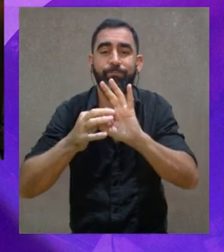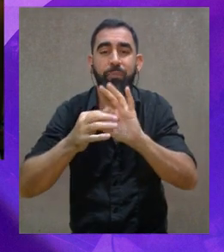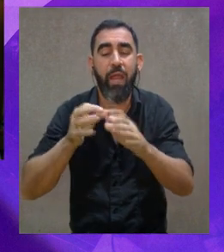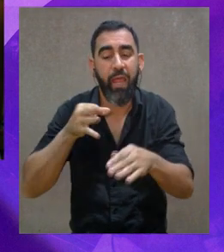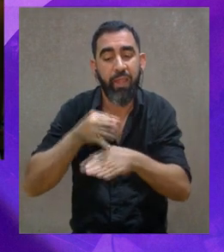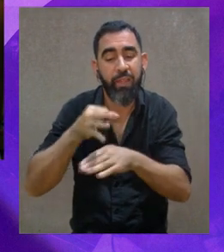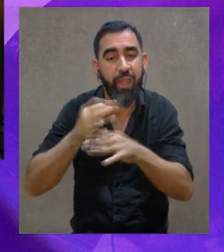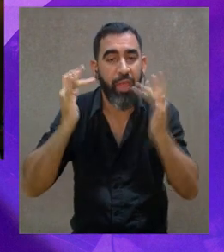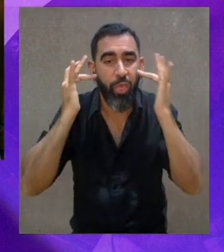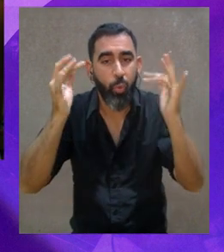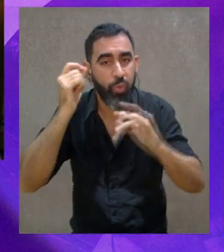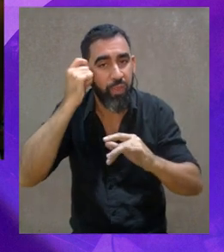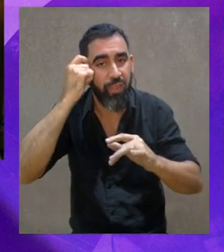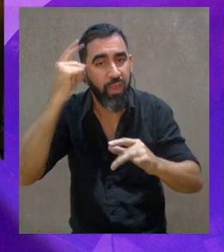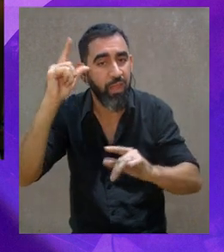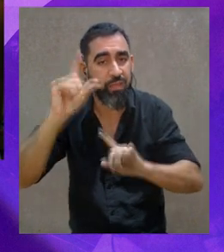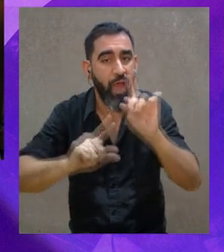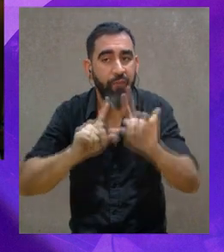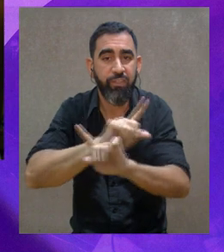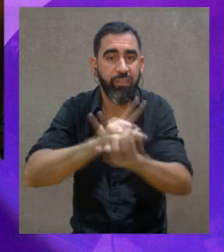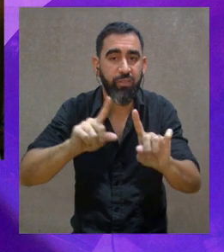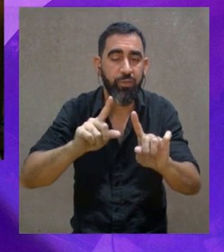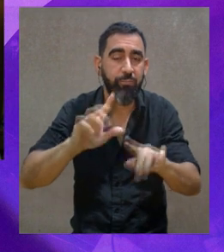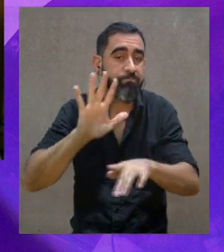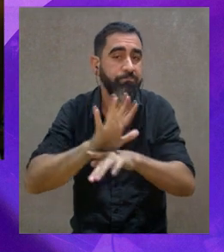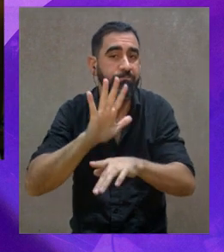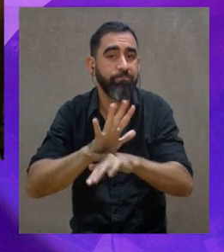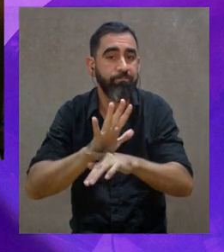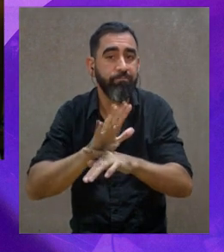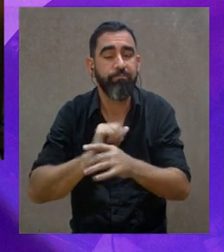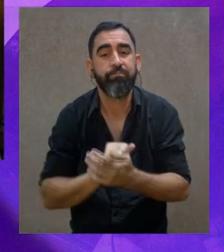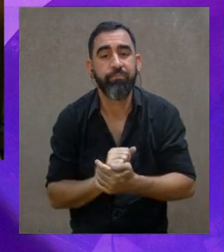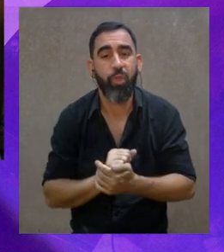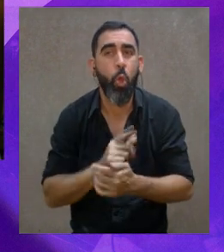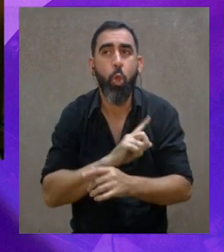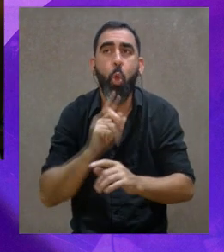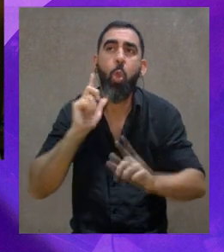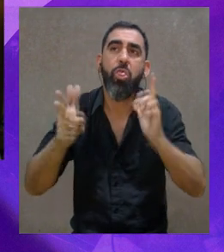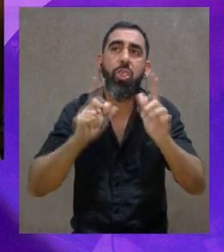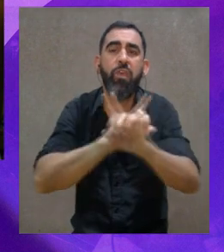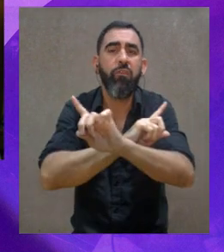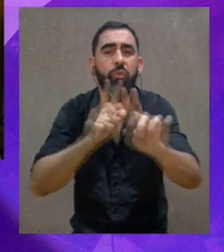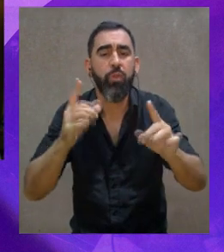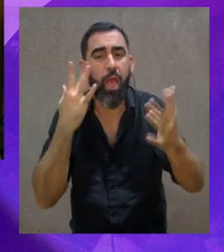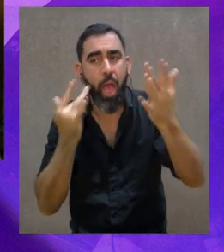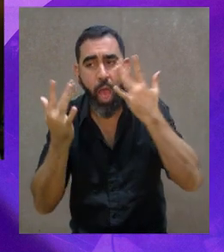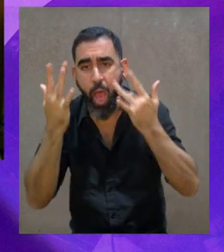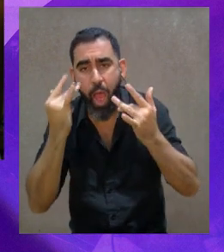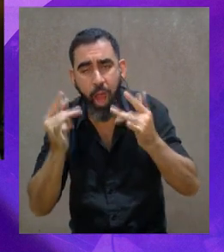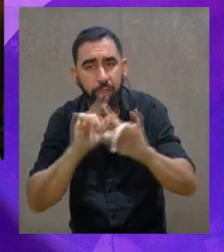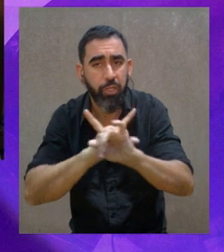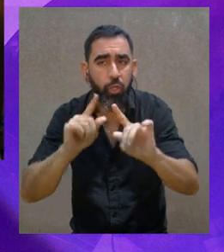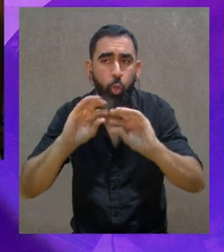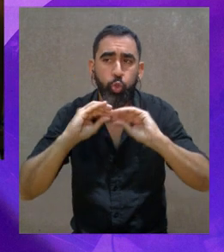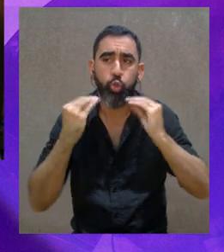no está asociado a la formación y al desarrollo de la inteligencia. Parece que nos tenemos como que no disfrutar y